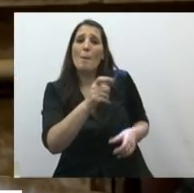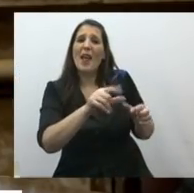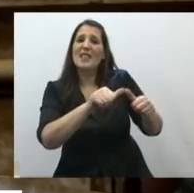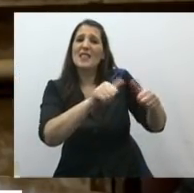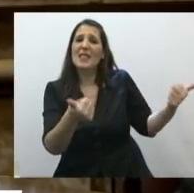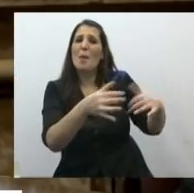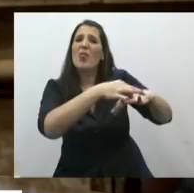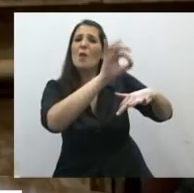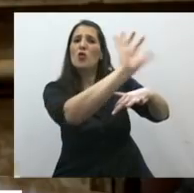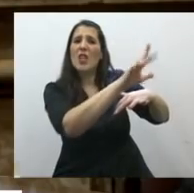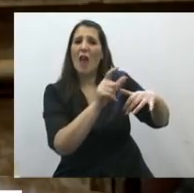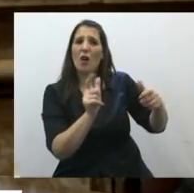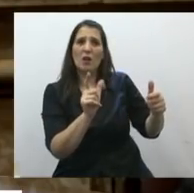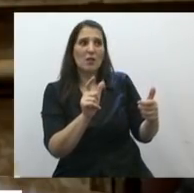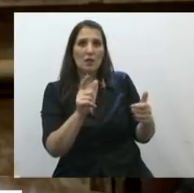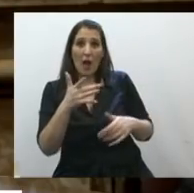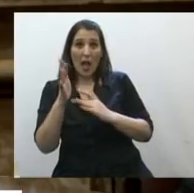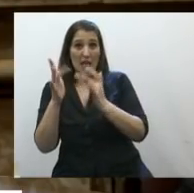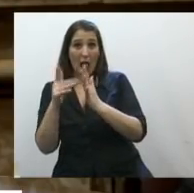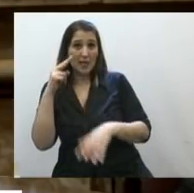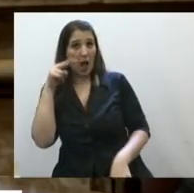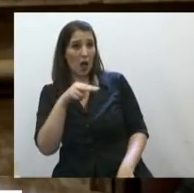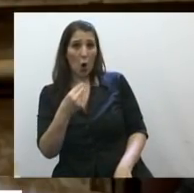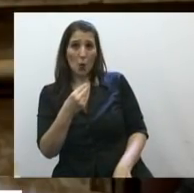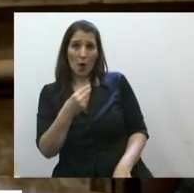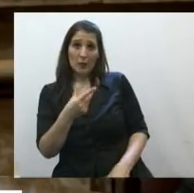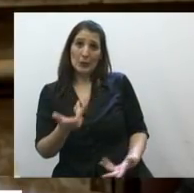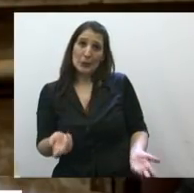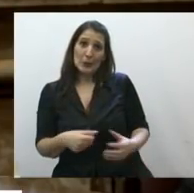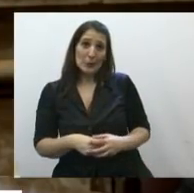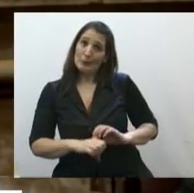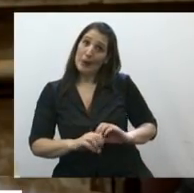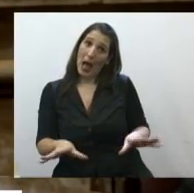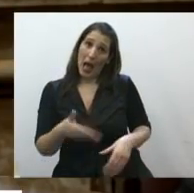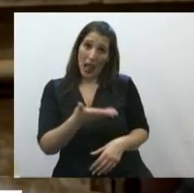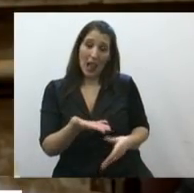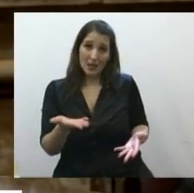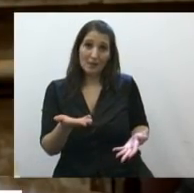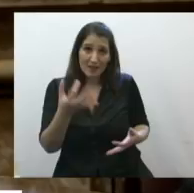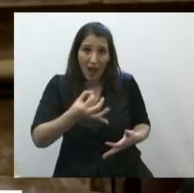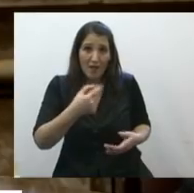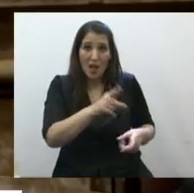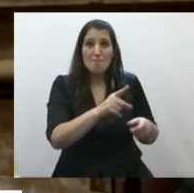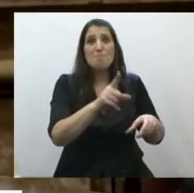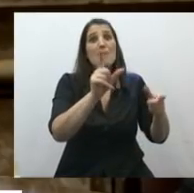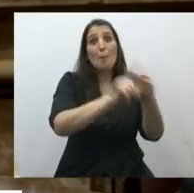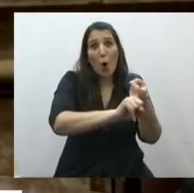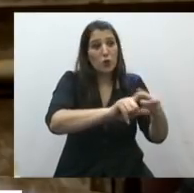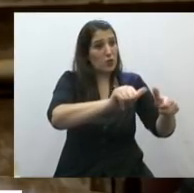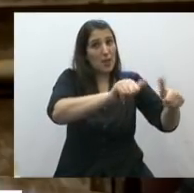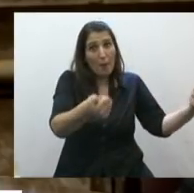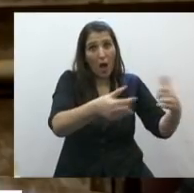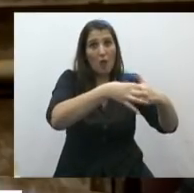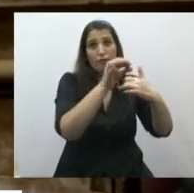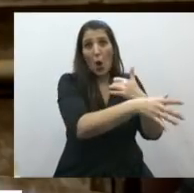con lo cual para la Iglesia pasé a ser algo así como una partícipe necesaria del peor sacrilegio que mi marido pudo haber cometido, con lo